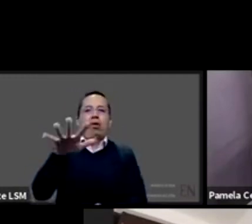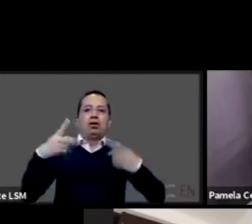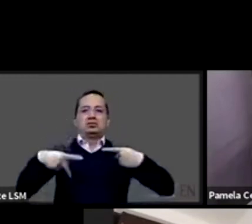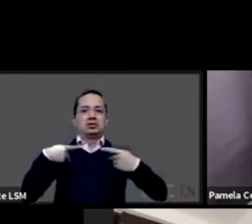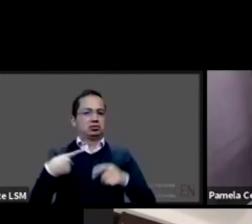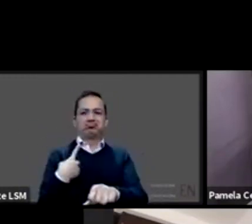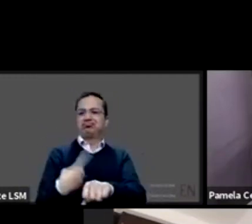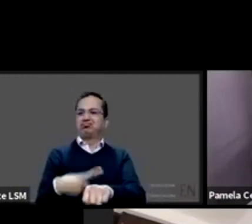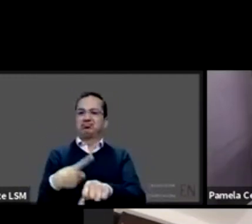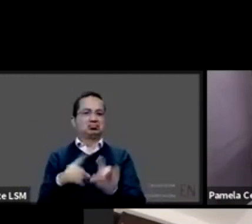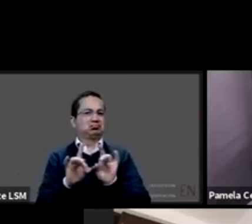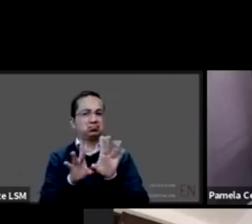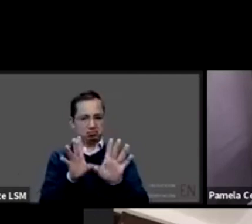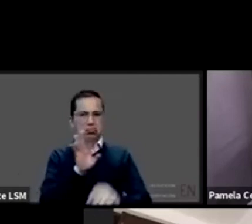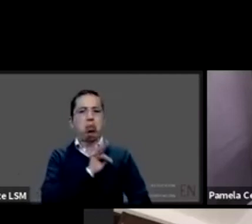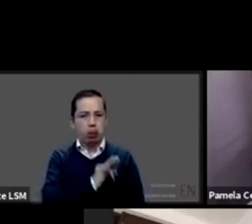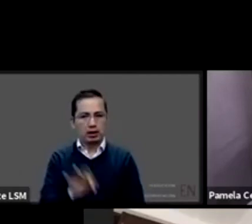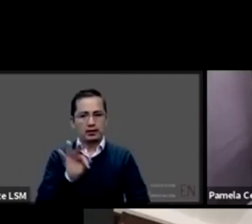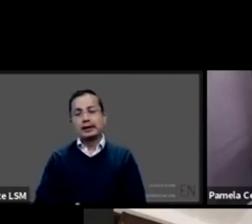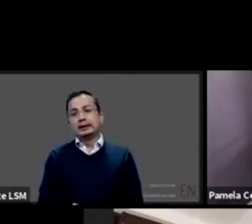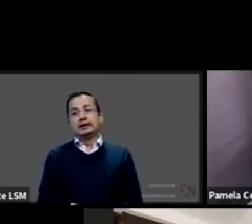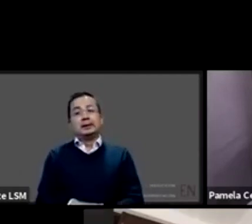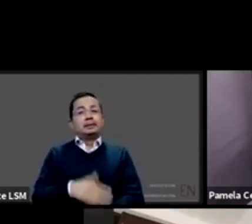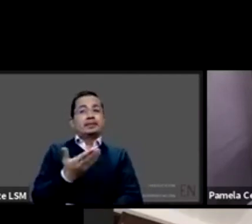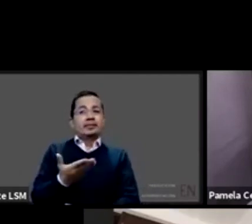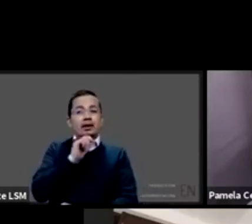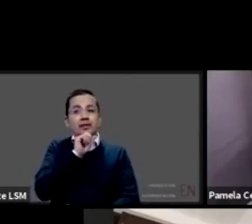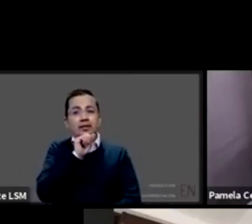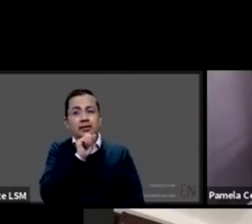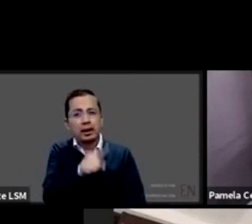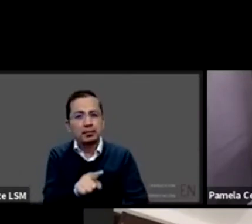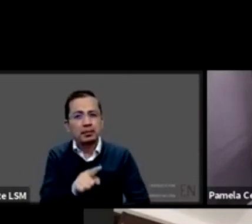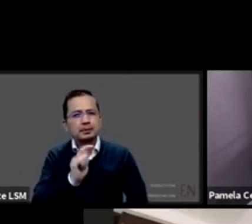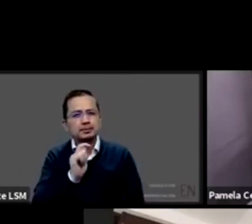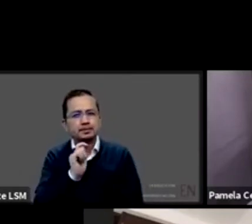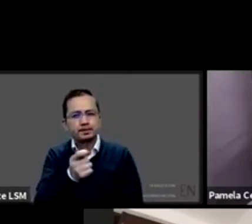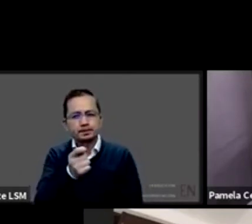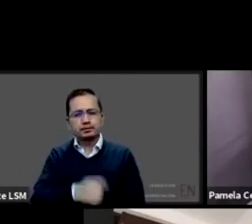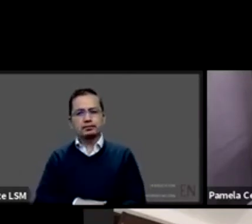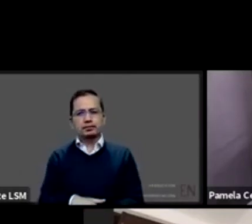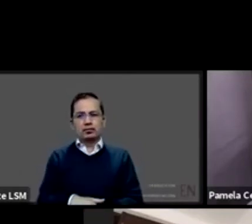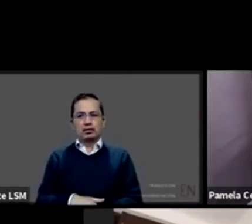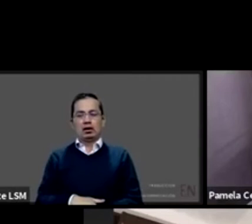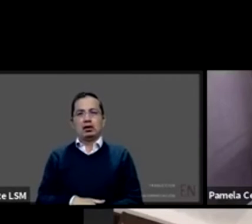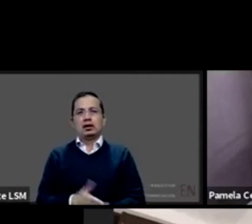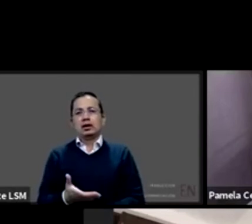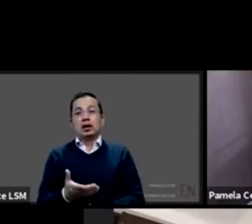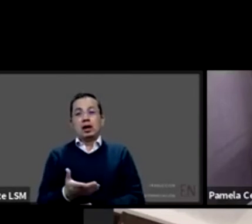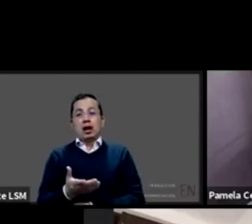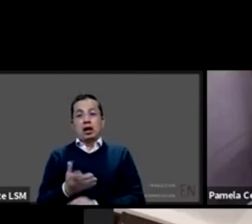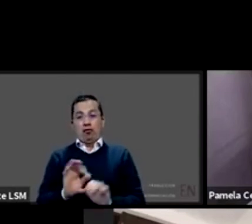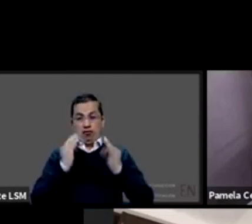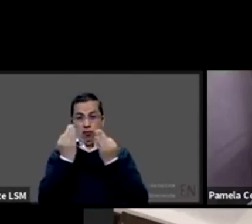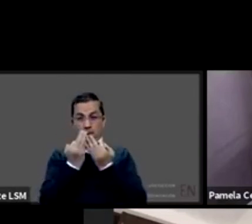muy desafortunadamente, los sistemas de información, al igual que en